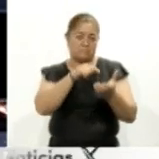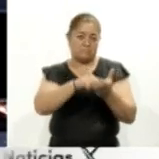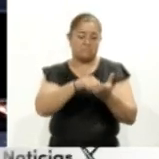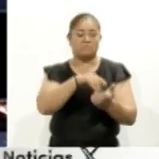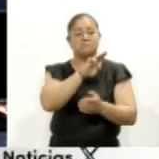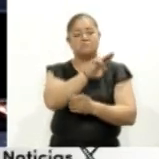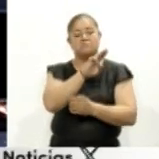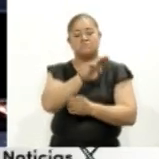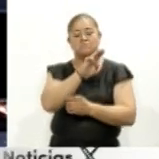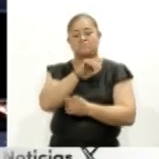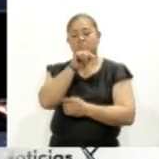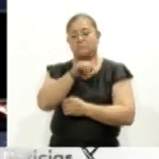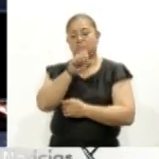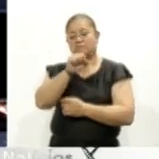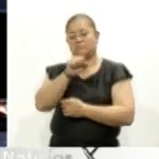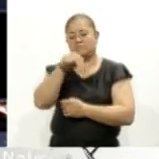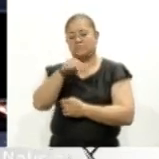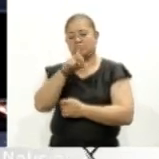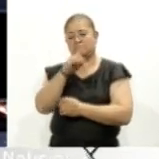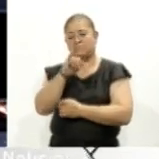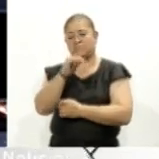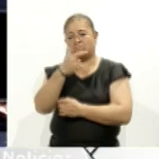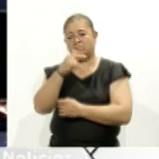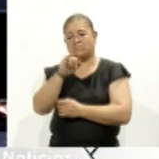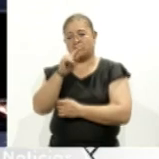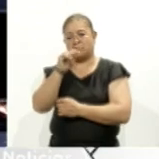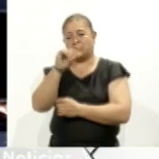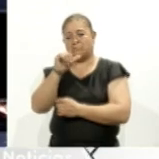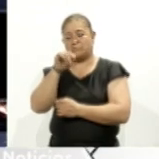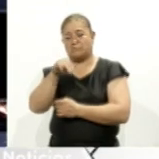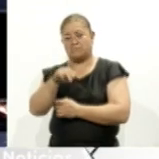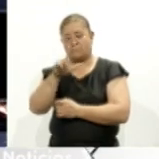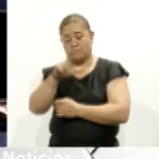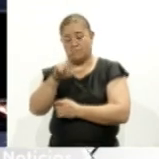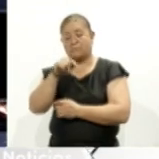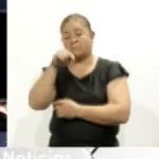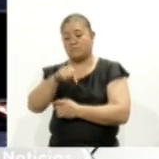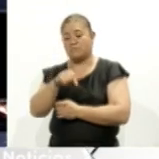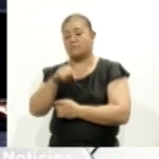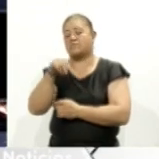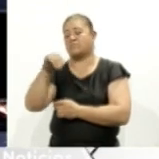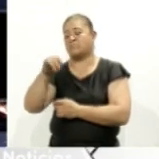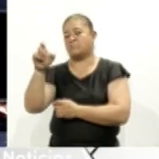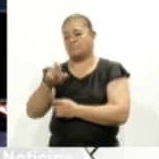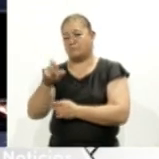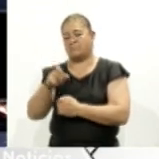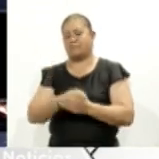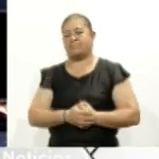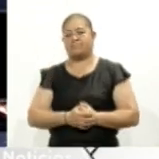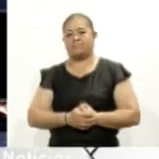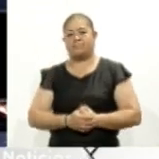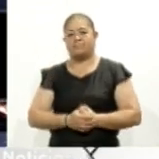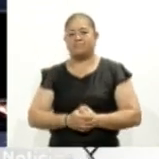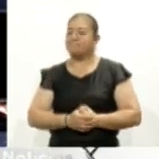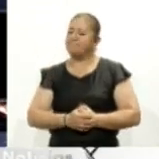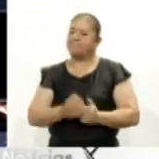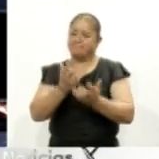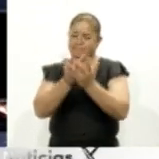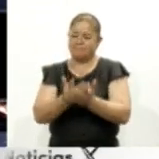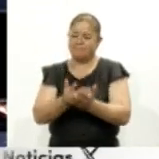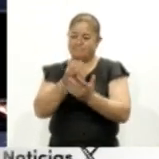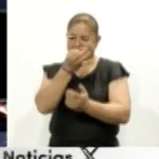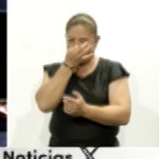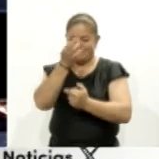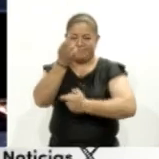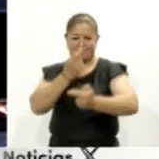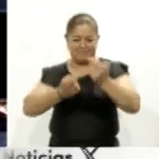que aquí le presentamos, puede usted acudir a www.sndigital.mx. En breve regresamos